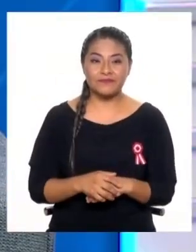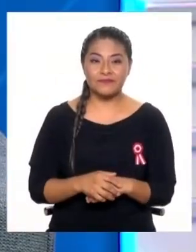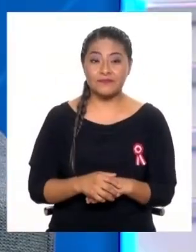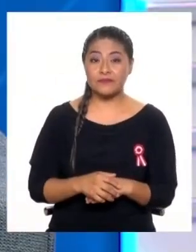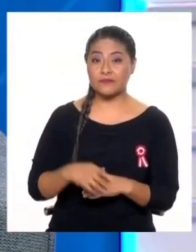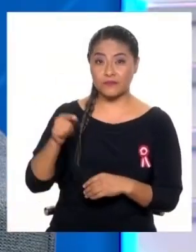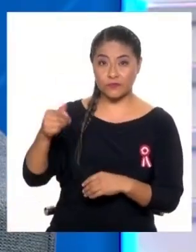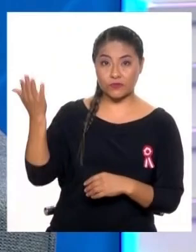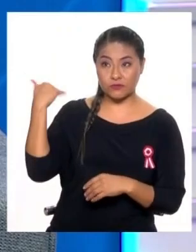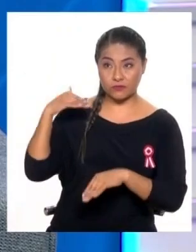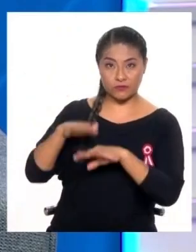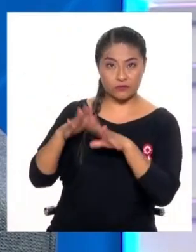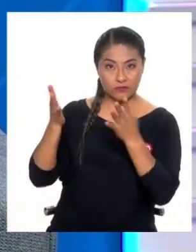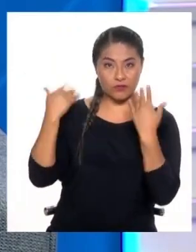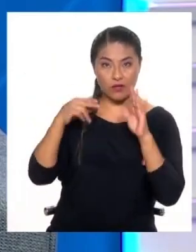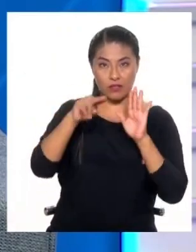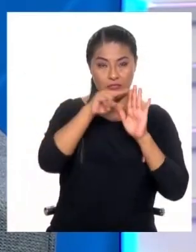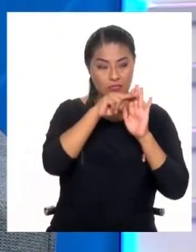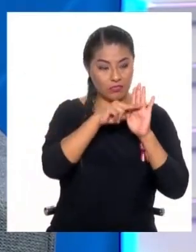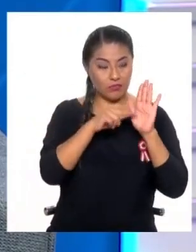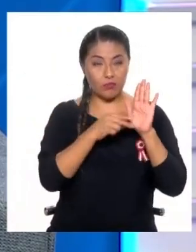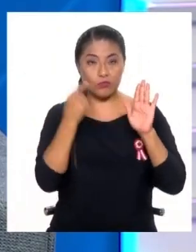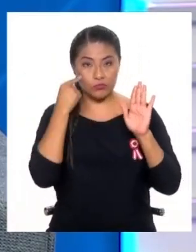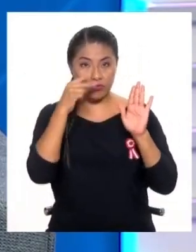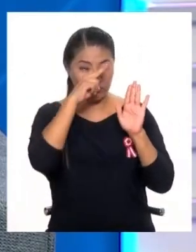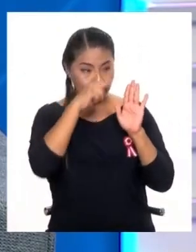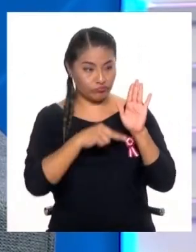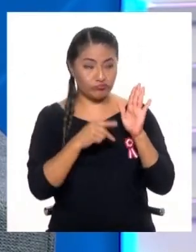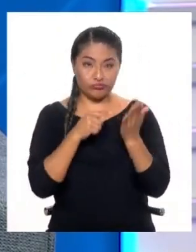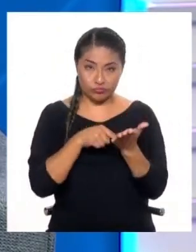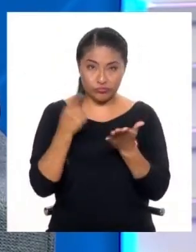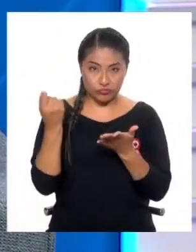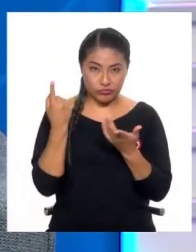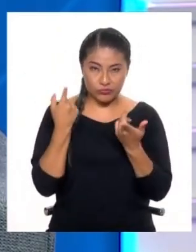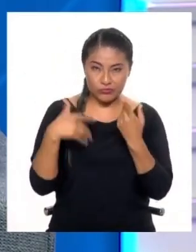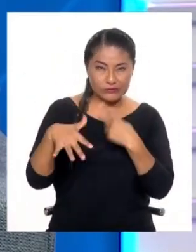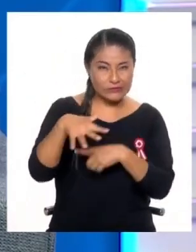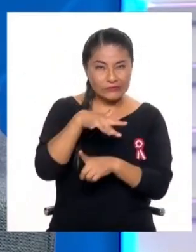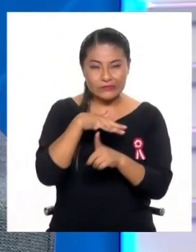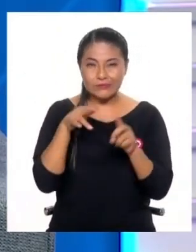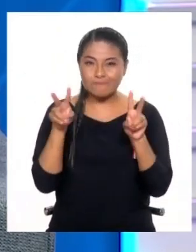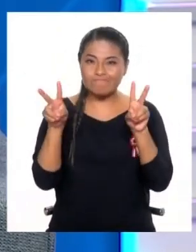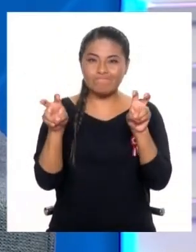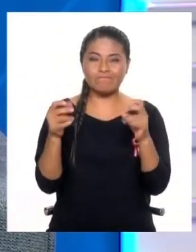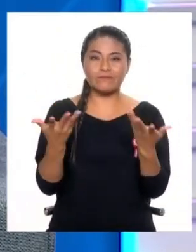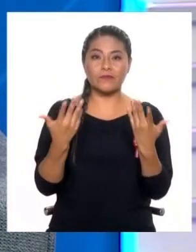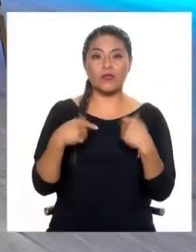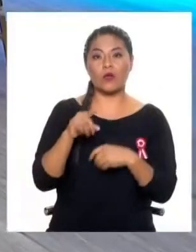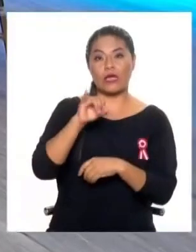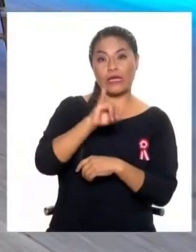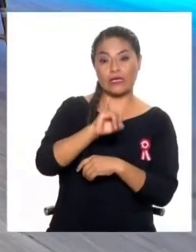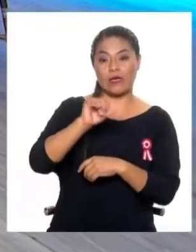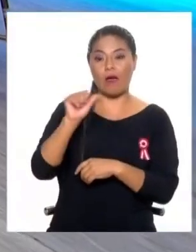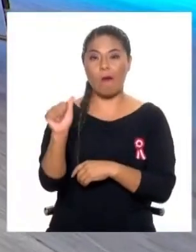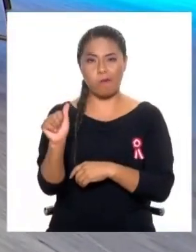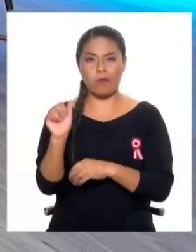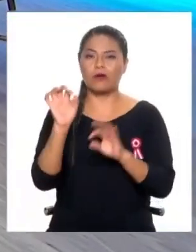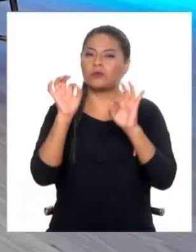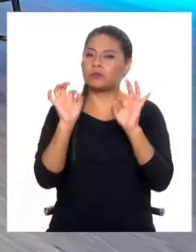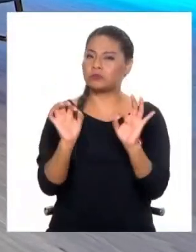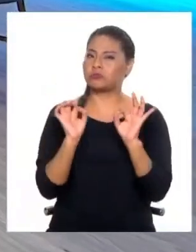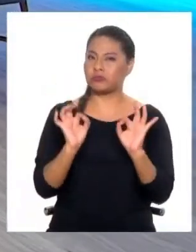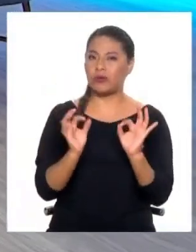de leer esta norma o en todo caso entender un poco el contexto, porque lo que es interesante es que la inteligencia artificial, es una tecnología muy